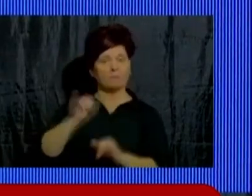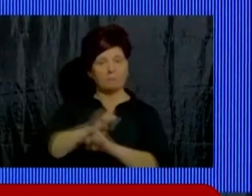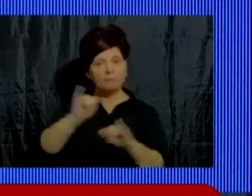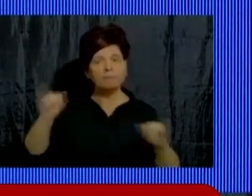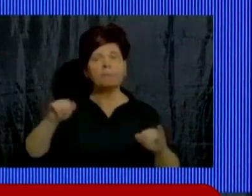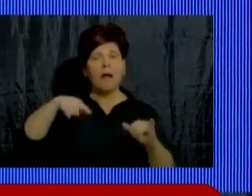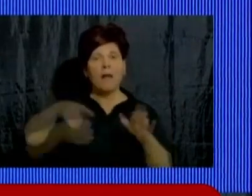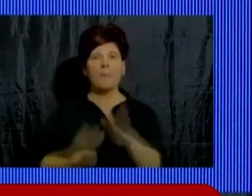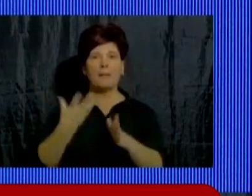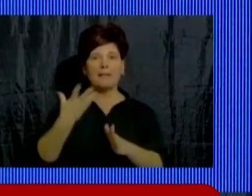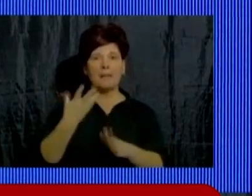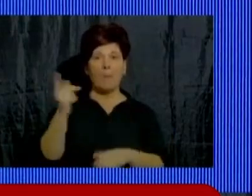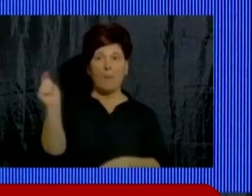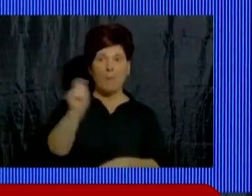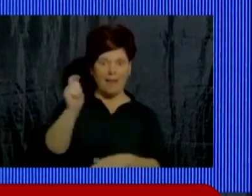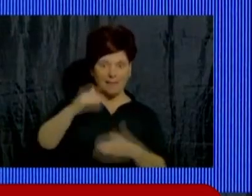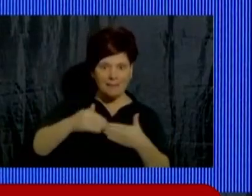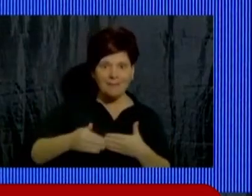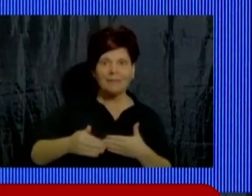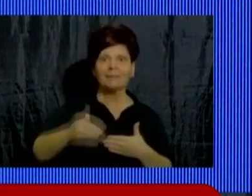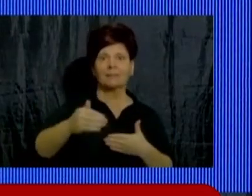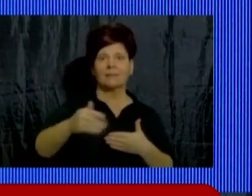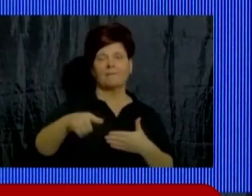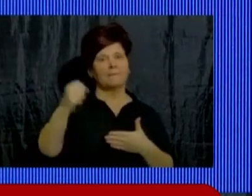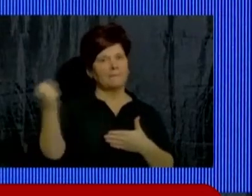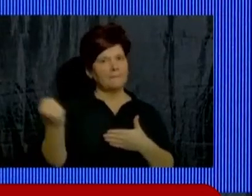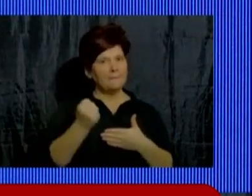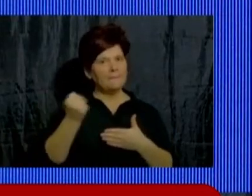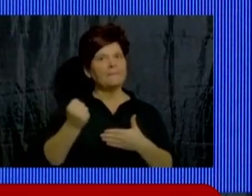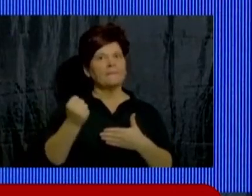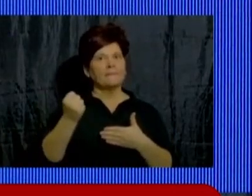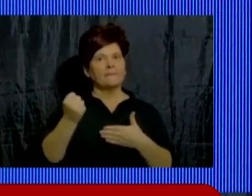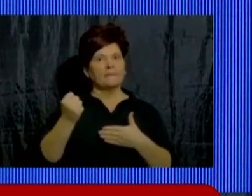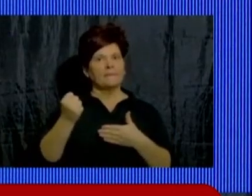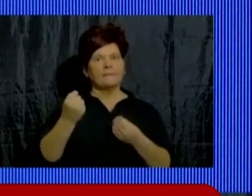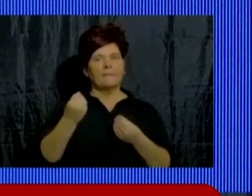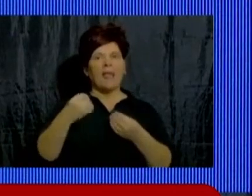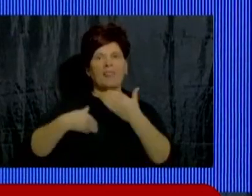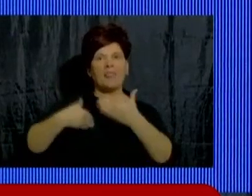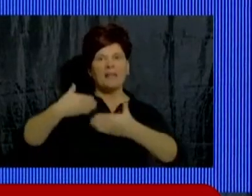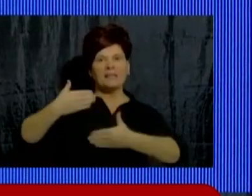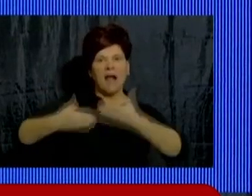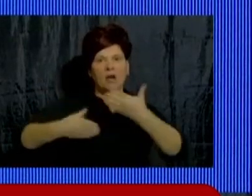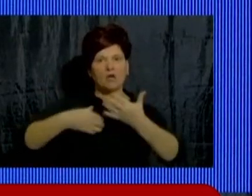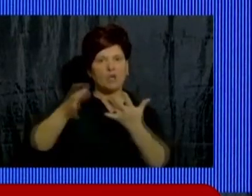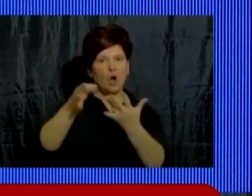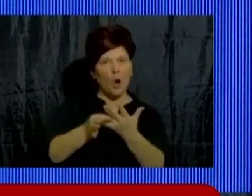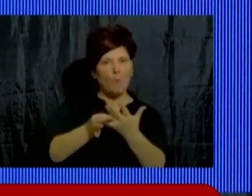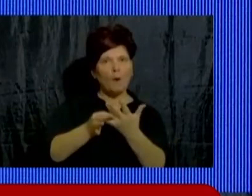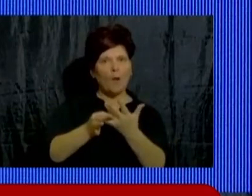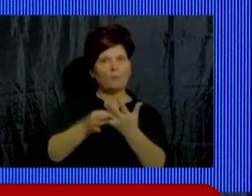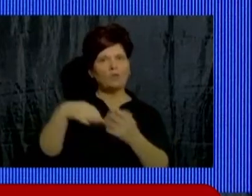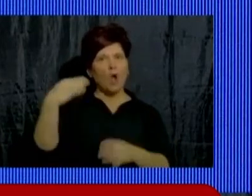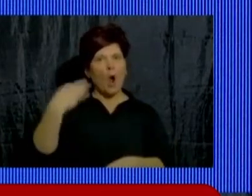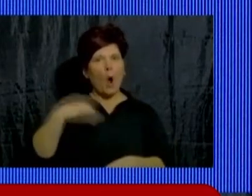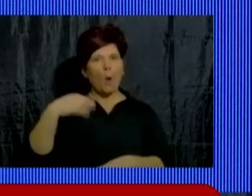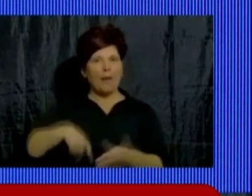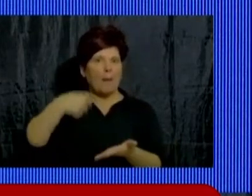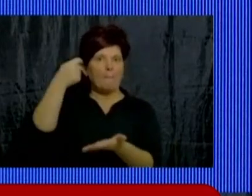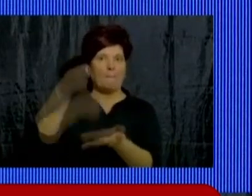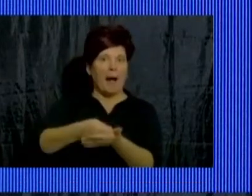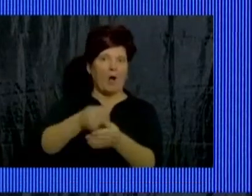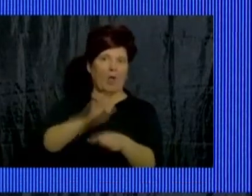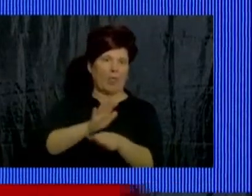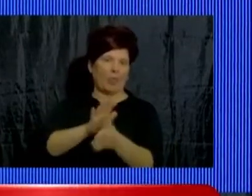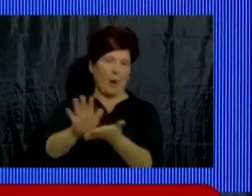iniciando un mes que es crucial en el desarrollo de los compromisos que obliga el pago de esta deuda.